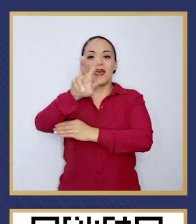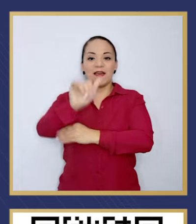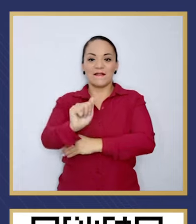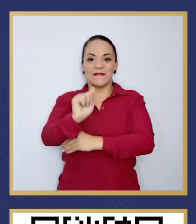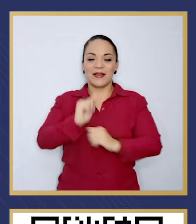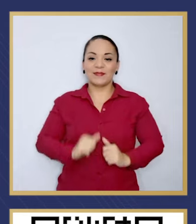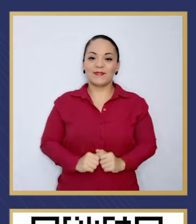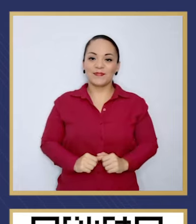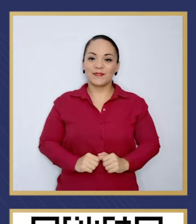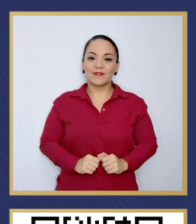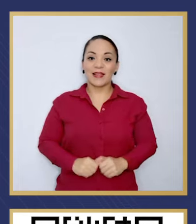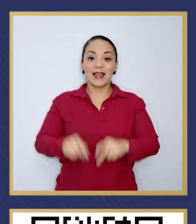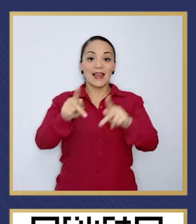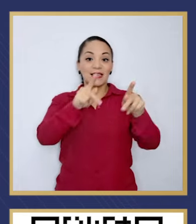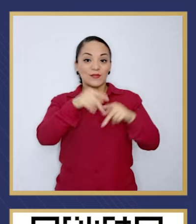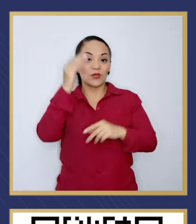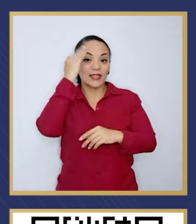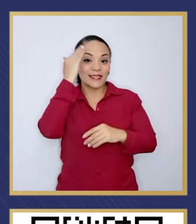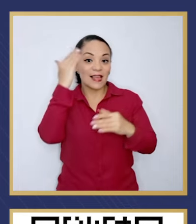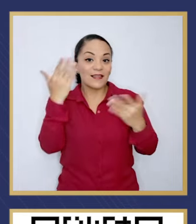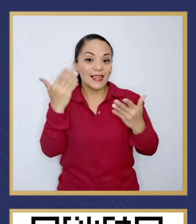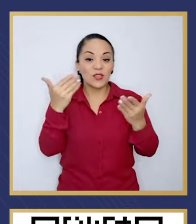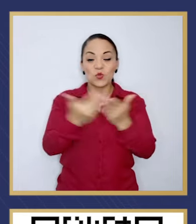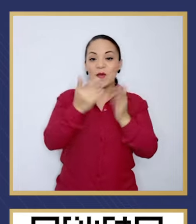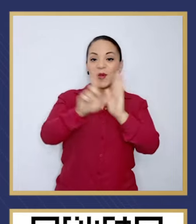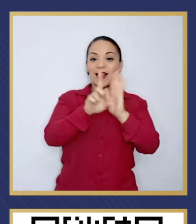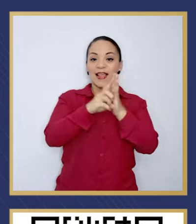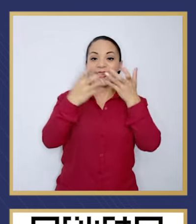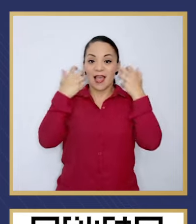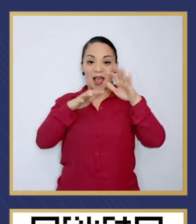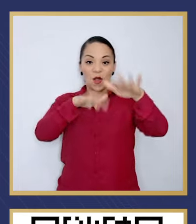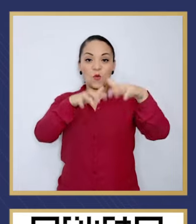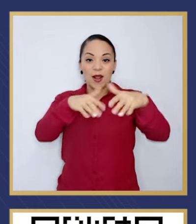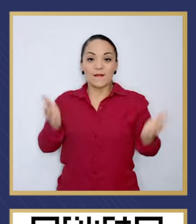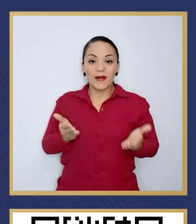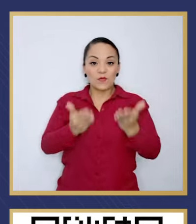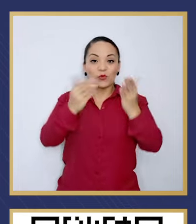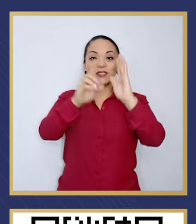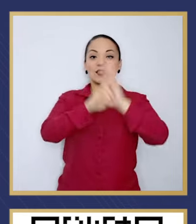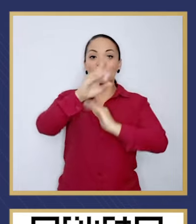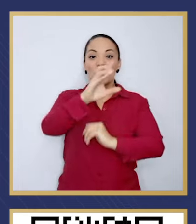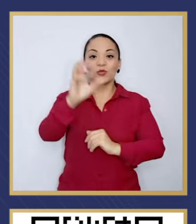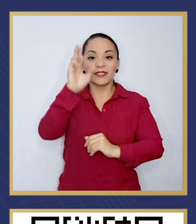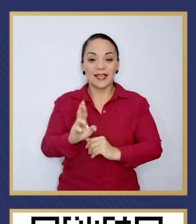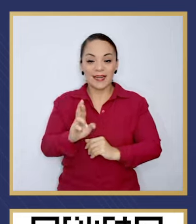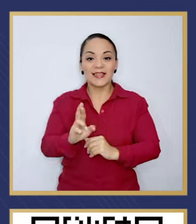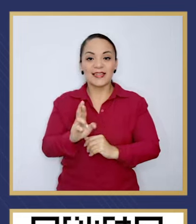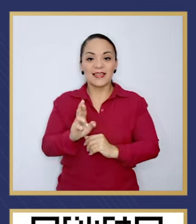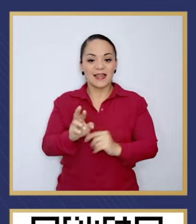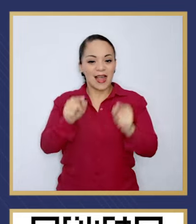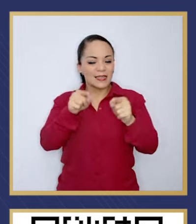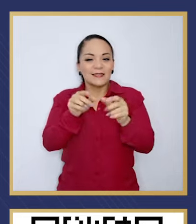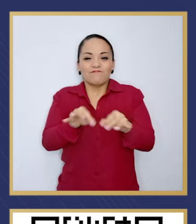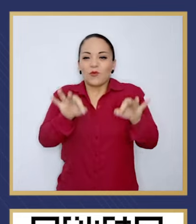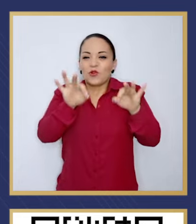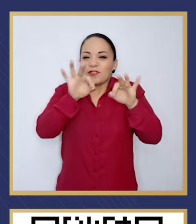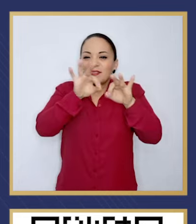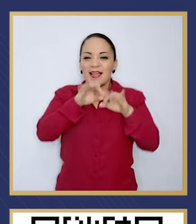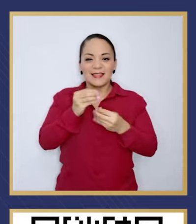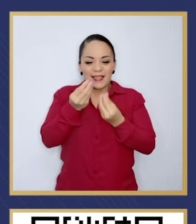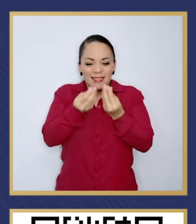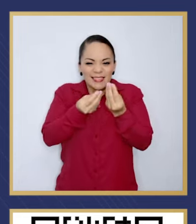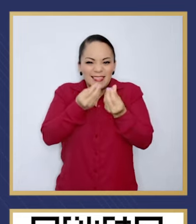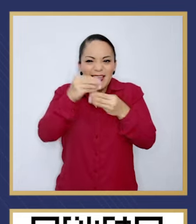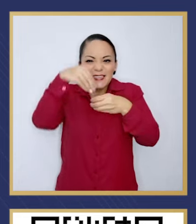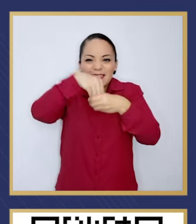La ciudadanía sabe que la nueva ley jaguar para impulsar el desarrollo de Costa Rica, su esencia, su